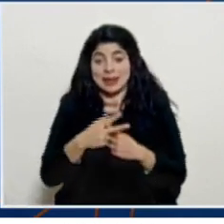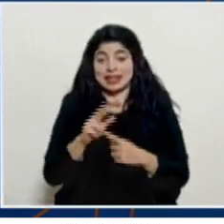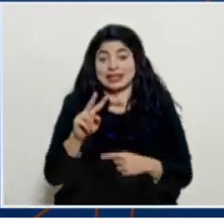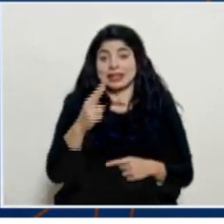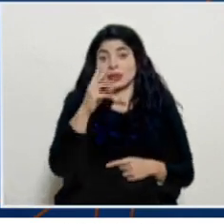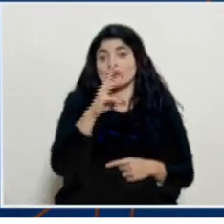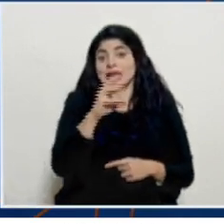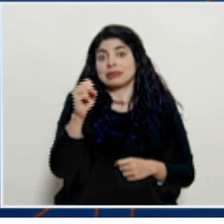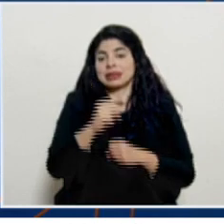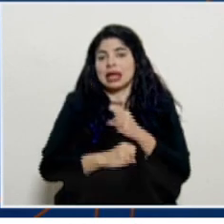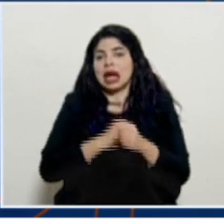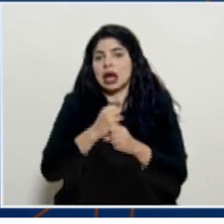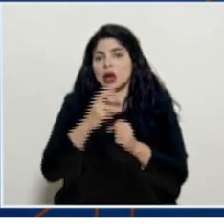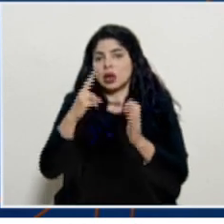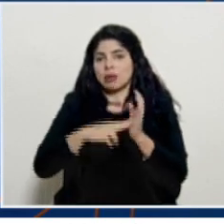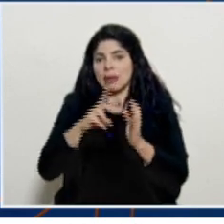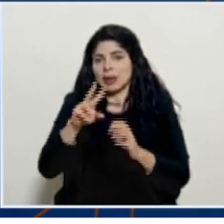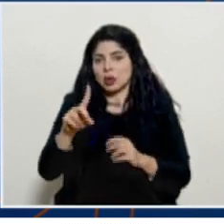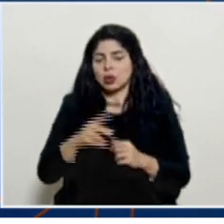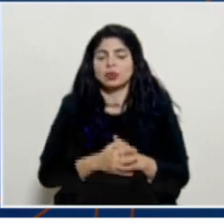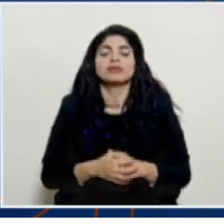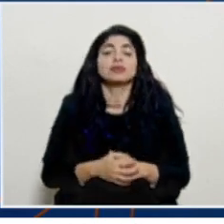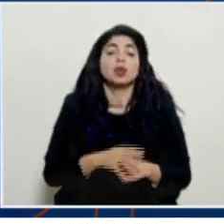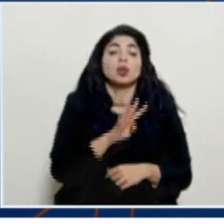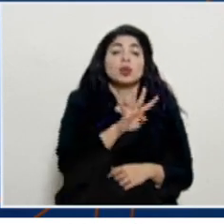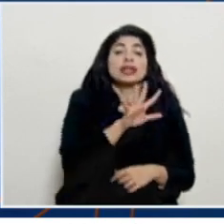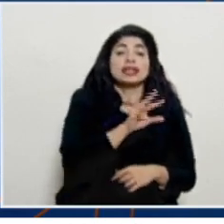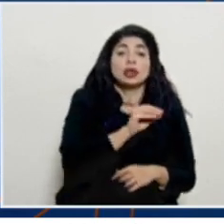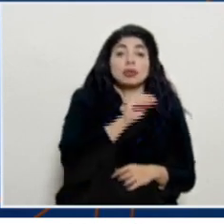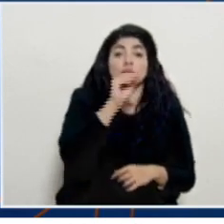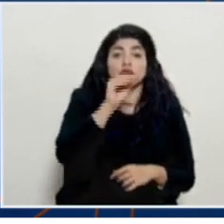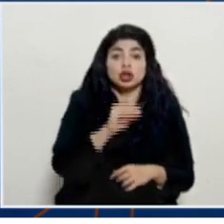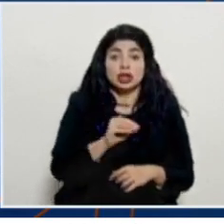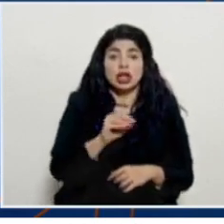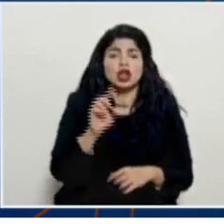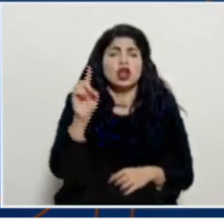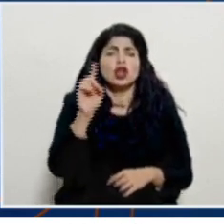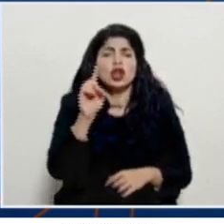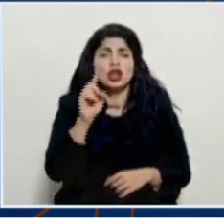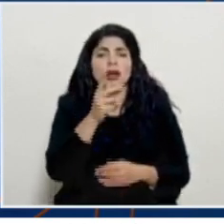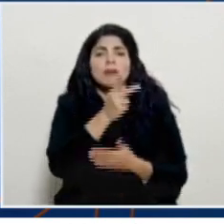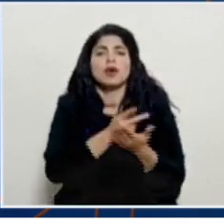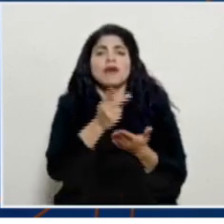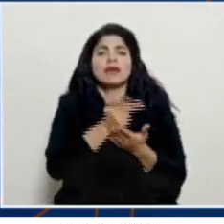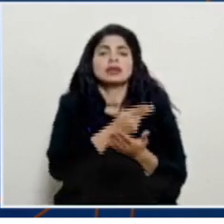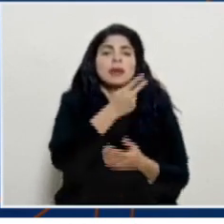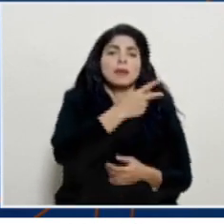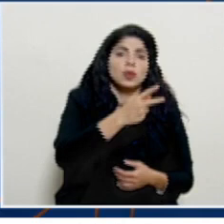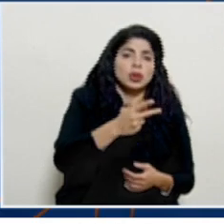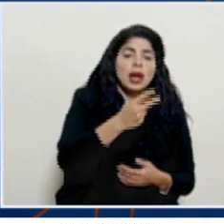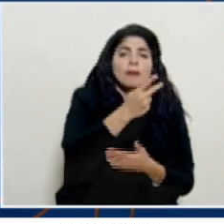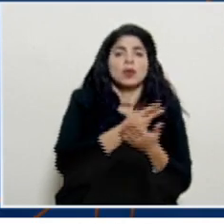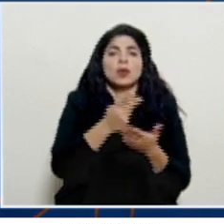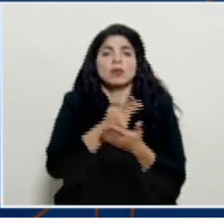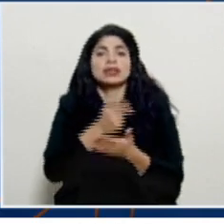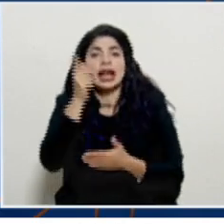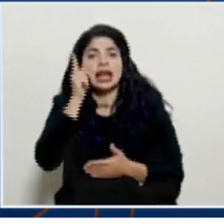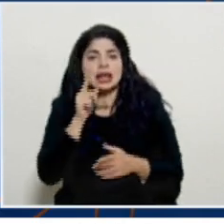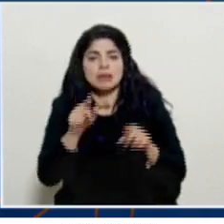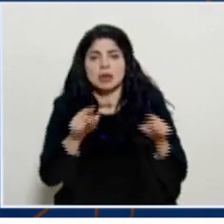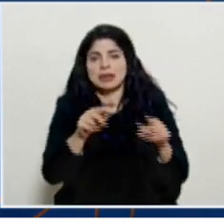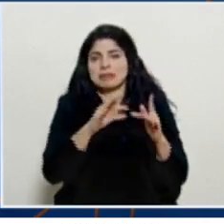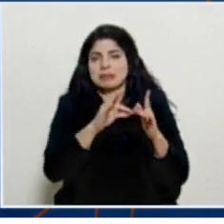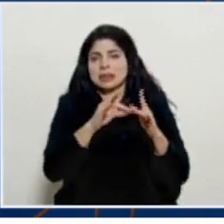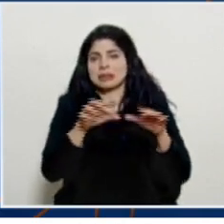semestre del 2021 el 45% de estos cantones están ubicados en las provincias de Punta Arenas y Limón por lo que hay que tener